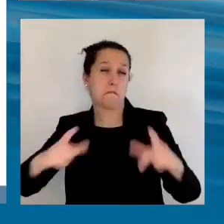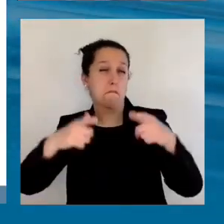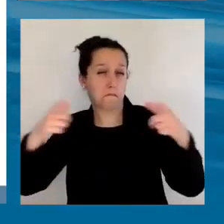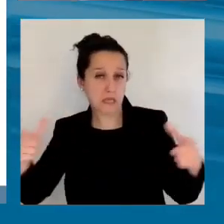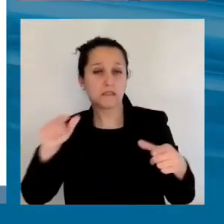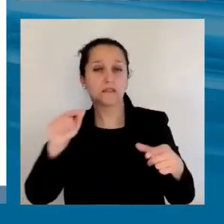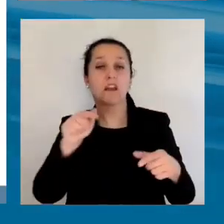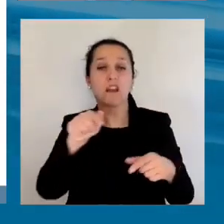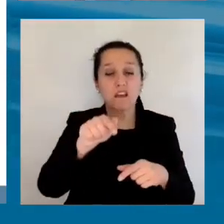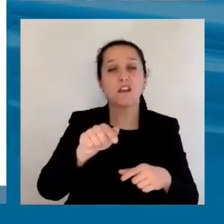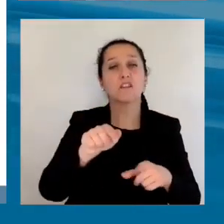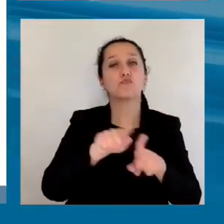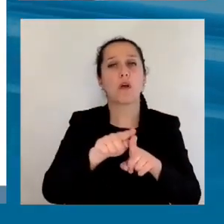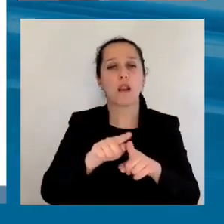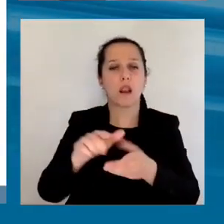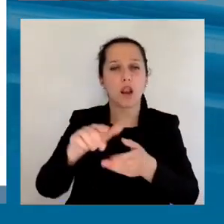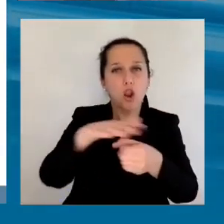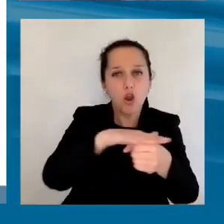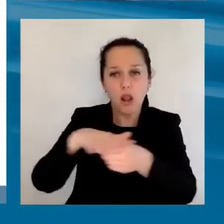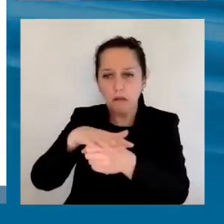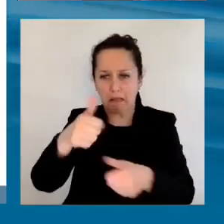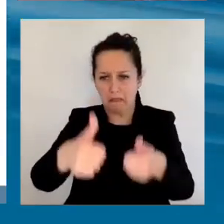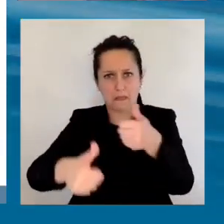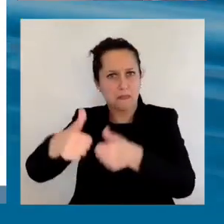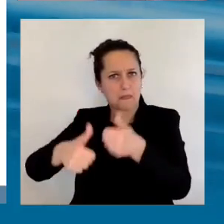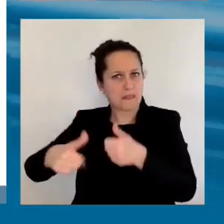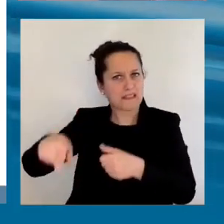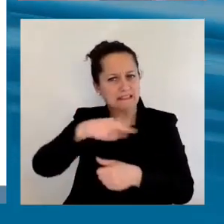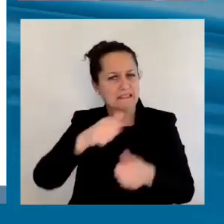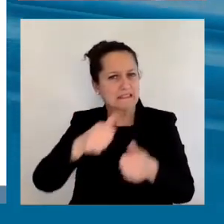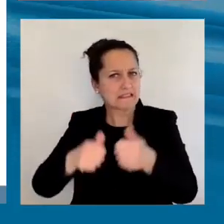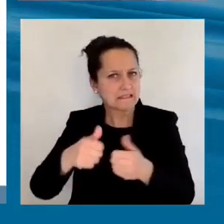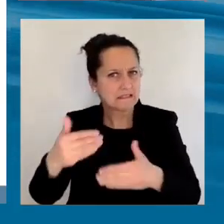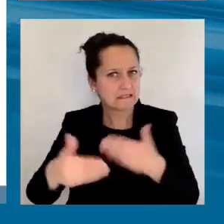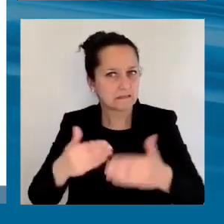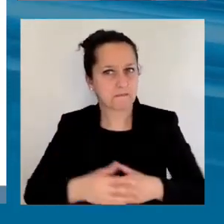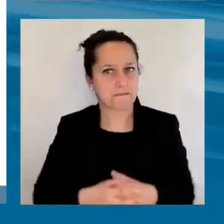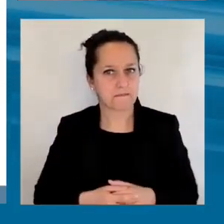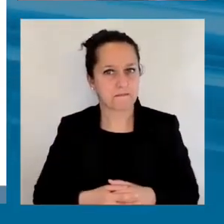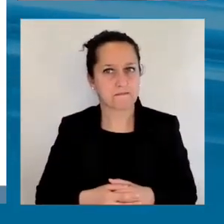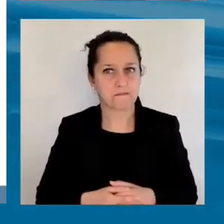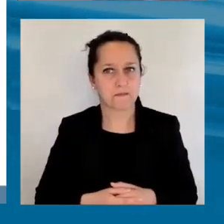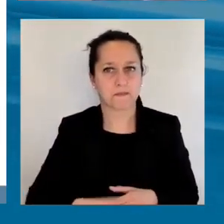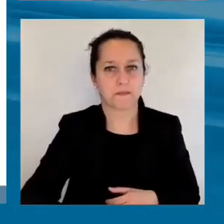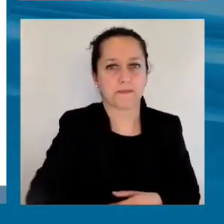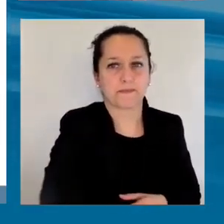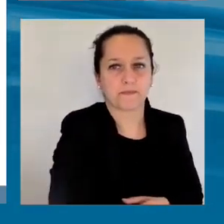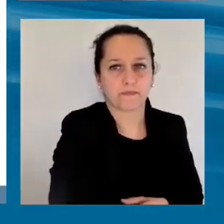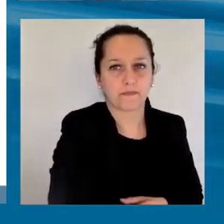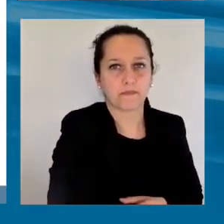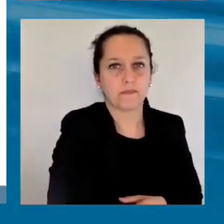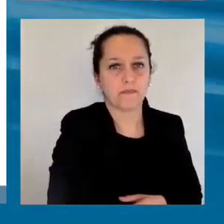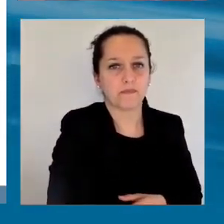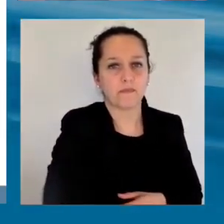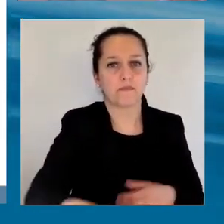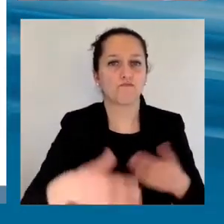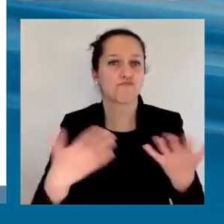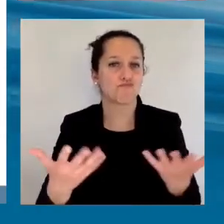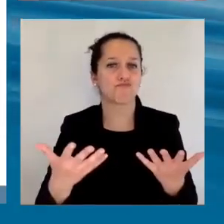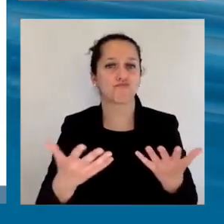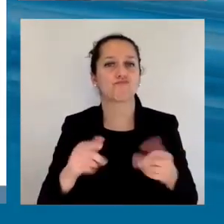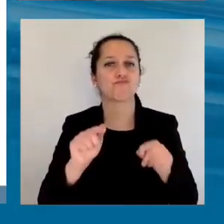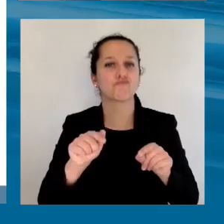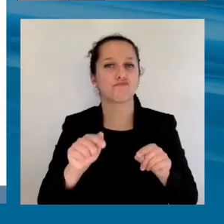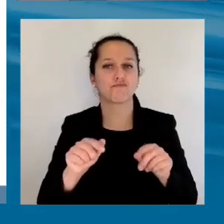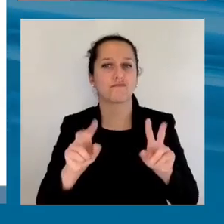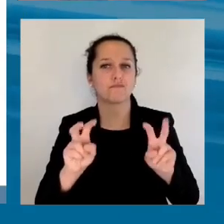¿Cómo impulsar el desarrollo tecnológico y productivo en este mundo de rivalidades tecnológicas y entre bloques? Sobre todo,